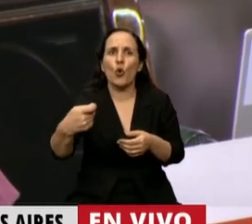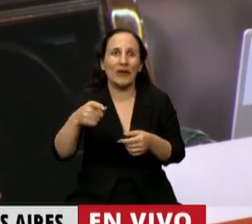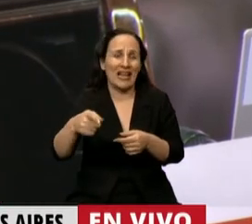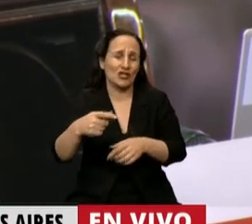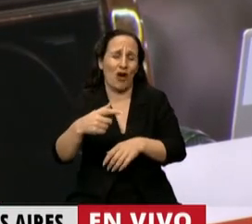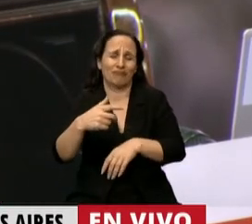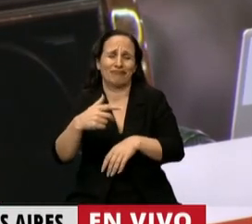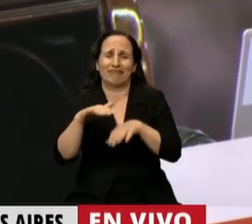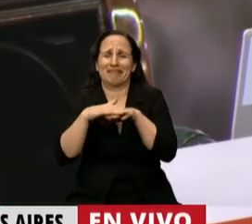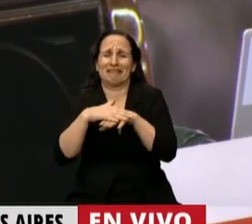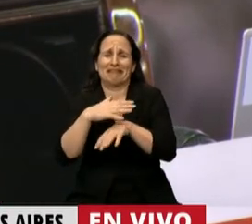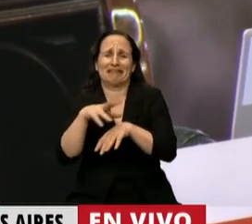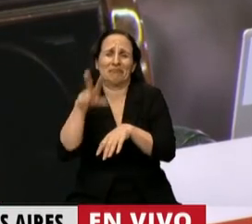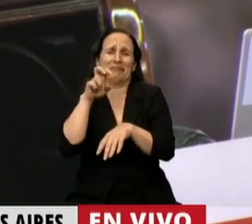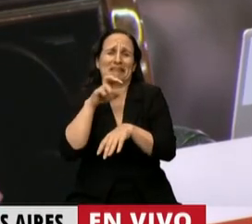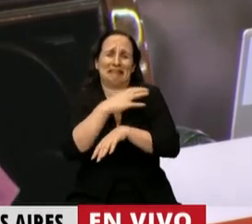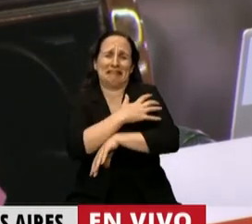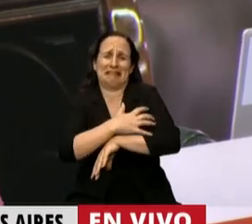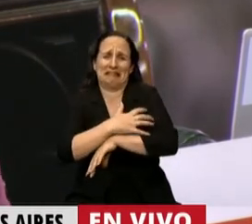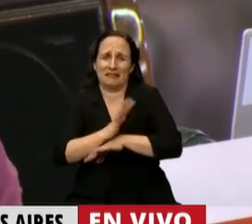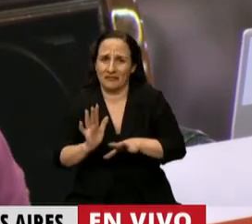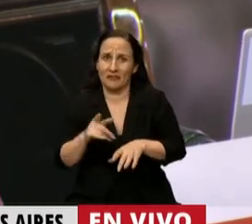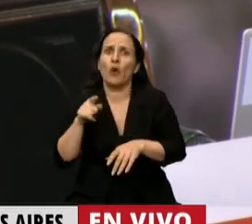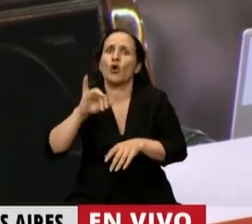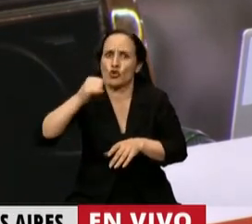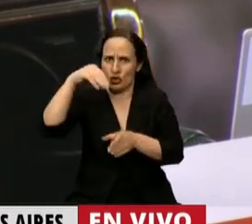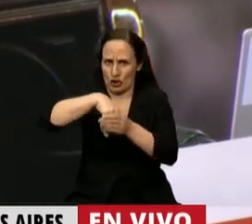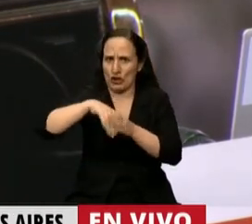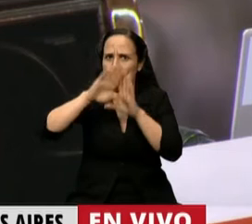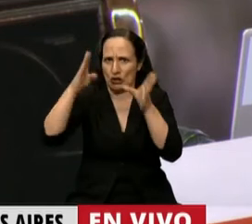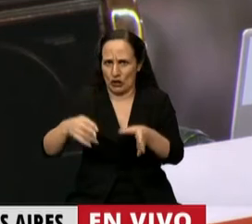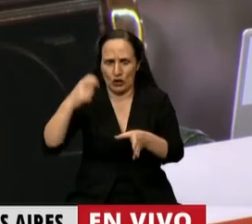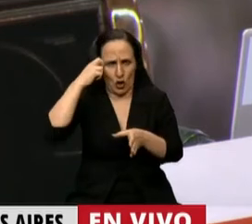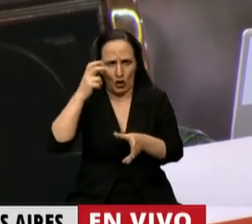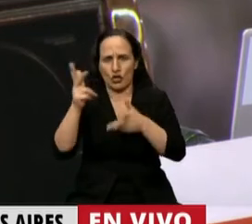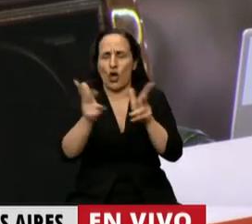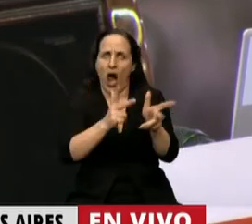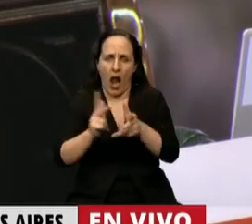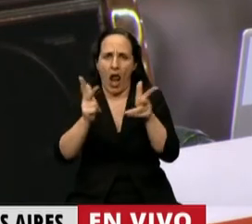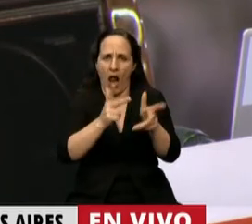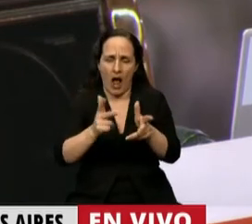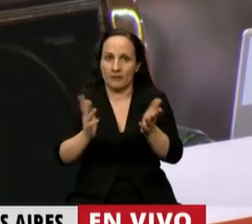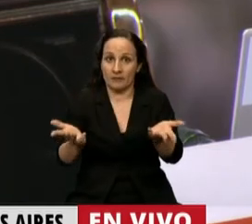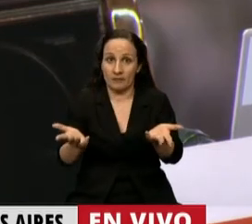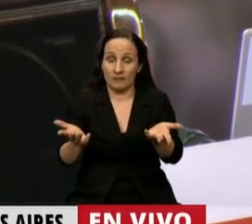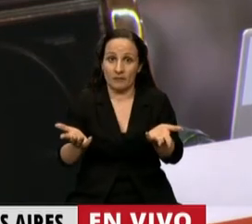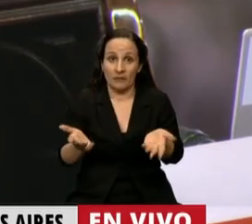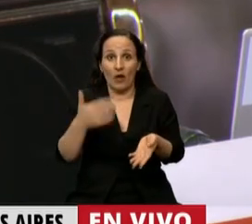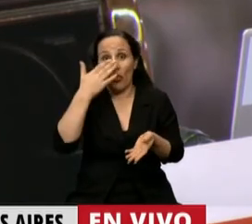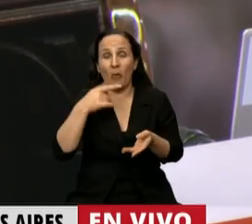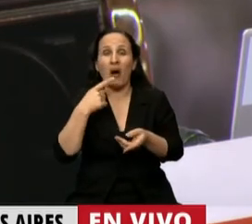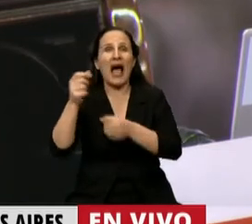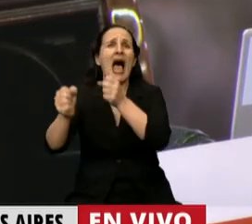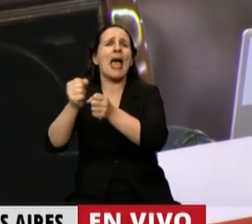indigencia. Eso sí, eso sí se discute en este congreso. Impresionante. Después nos cuentan los